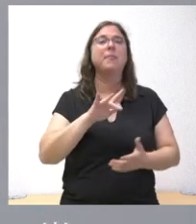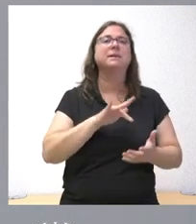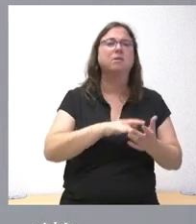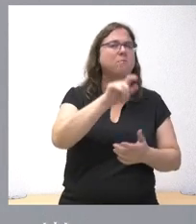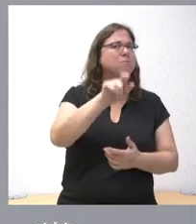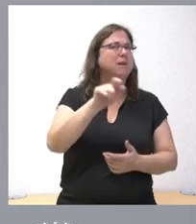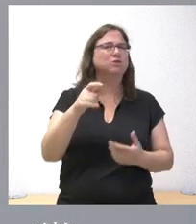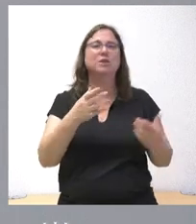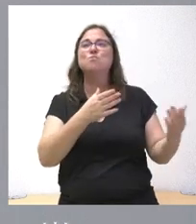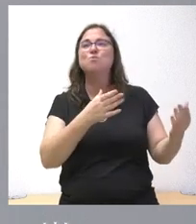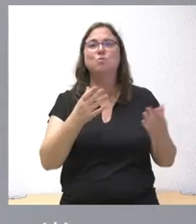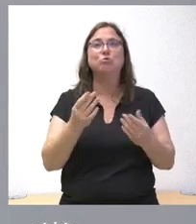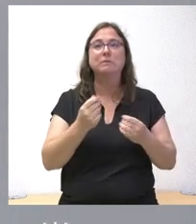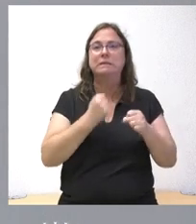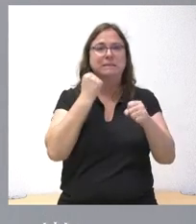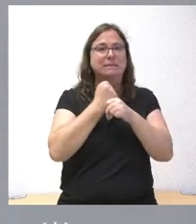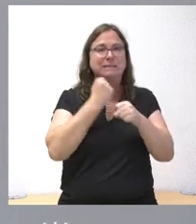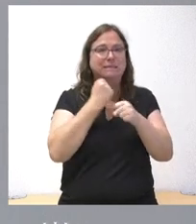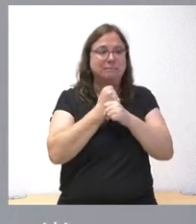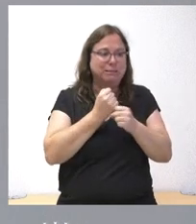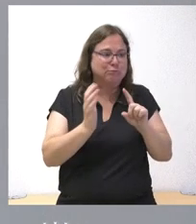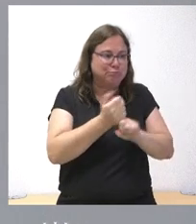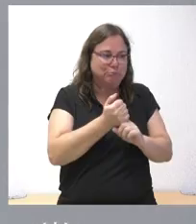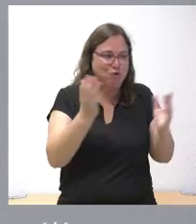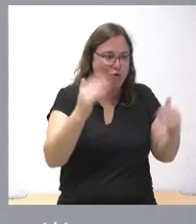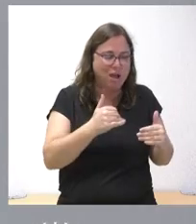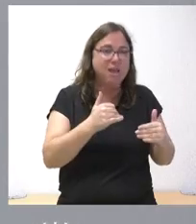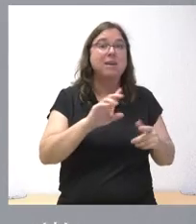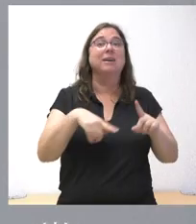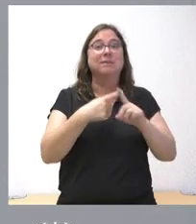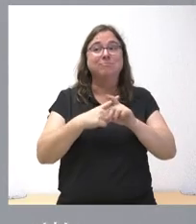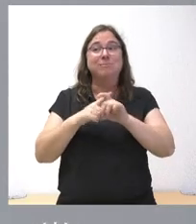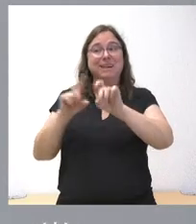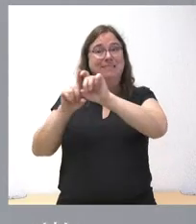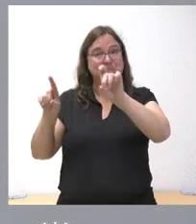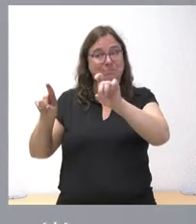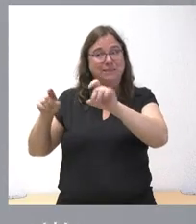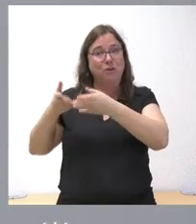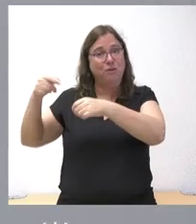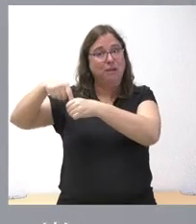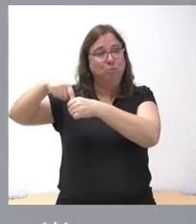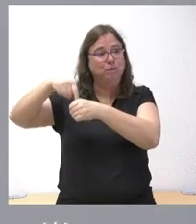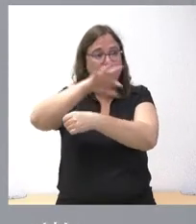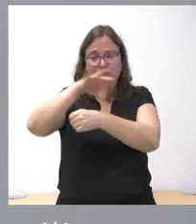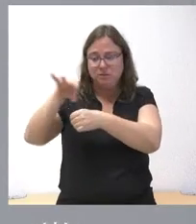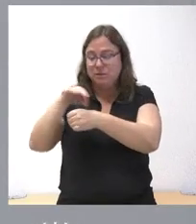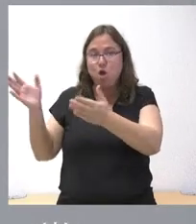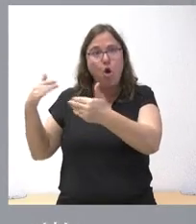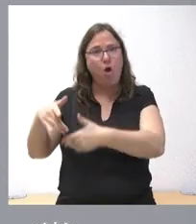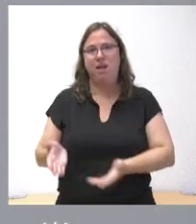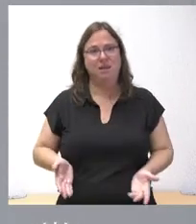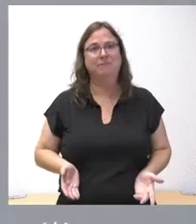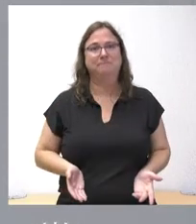personas que no encuentran un puesto de trabajo y también hay muchos puestos de trabajo que no encuentran a profesionales que lo puedan ocupar.